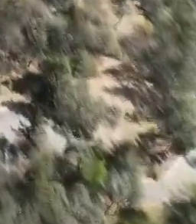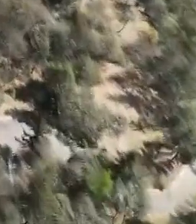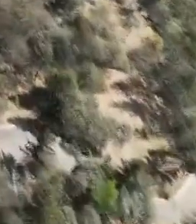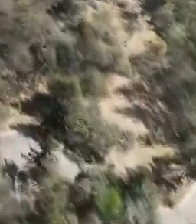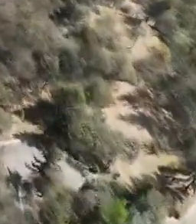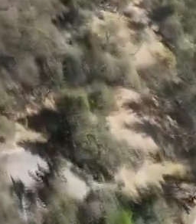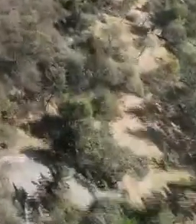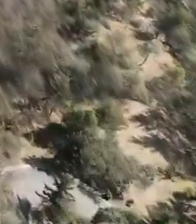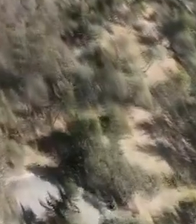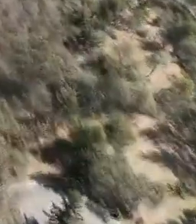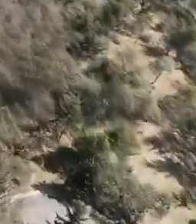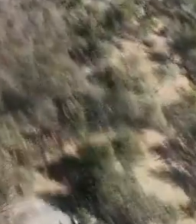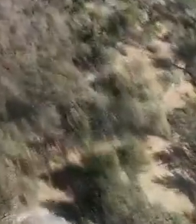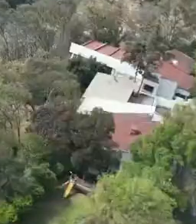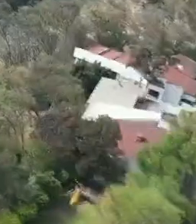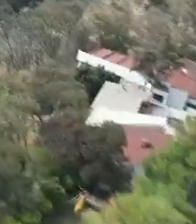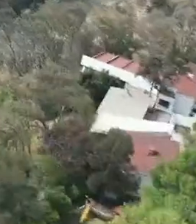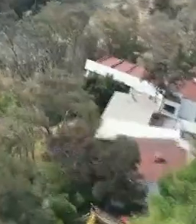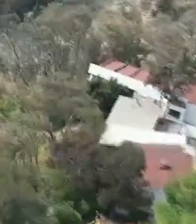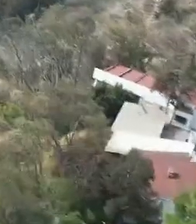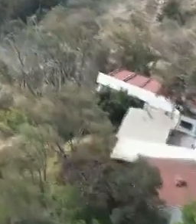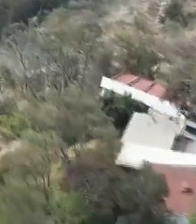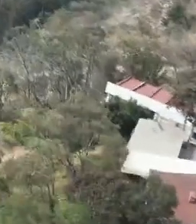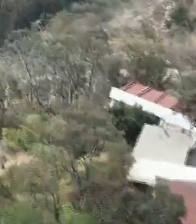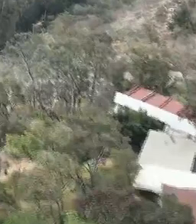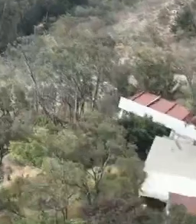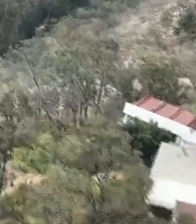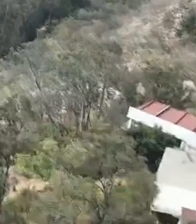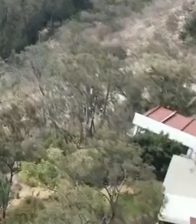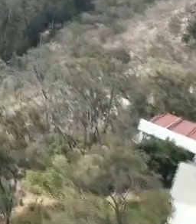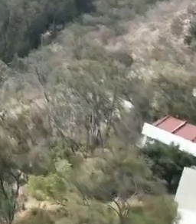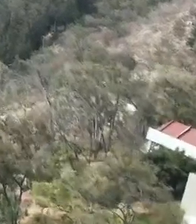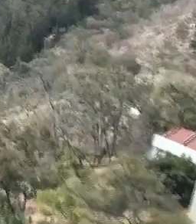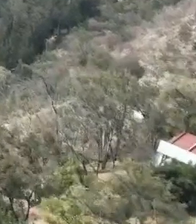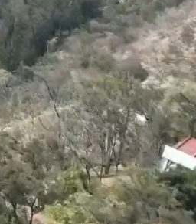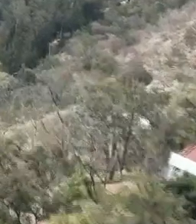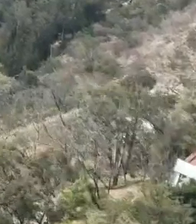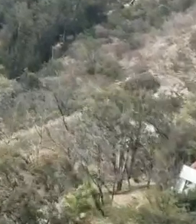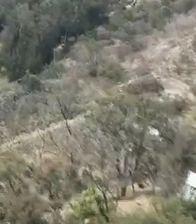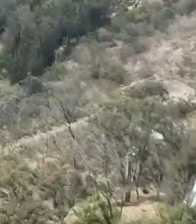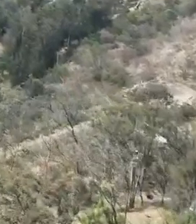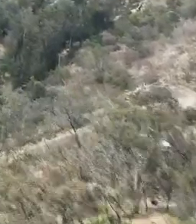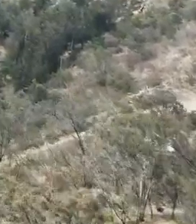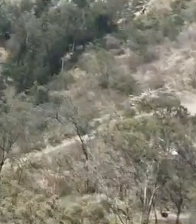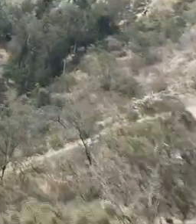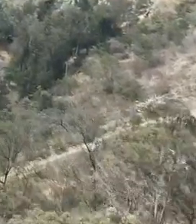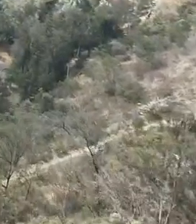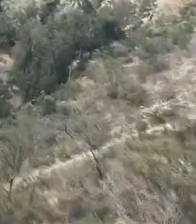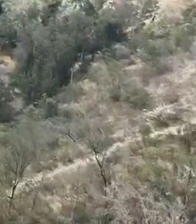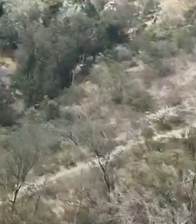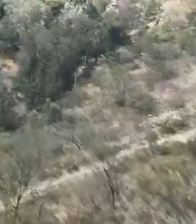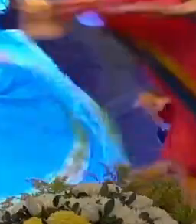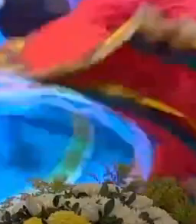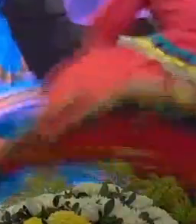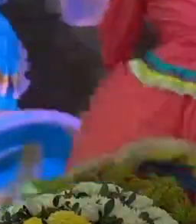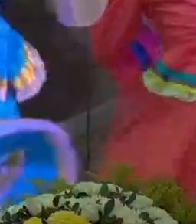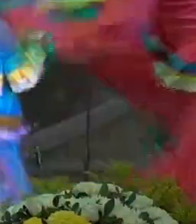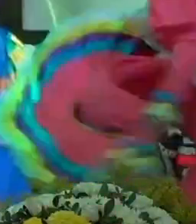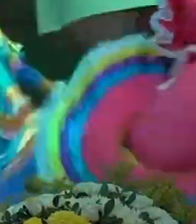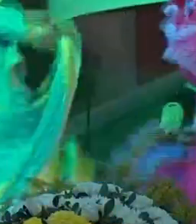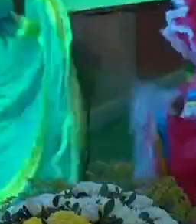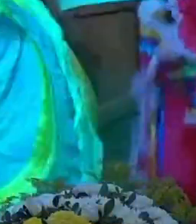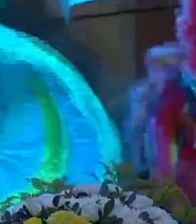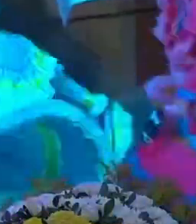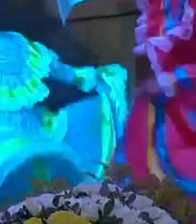capitalino poco más de 89 hectáreas de bosque, donde actualmente se impulsa, por parte de la Secretaría de Cultura, el